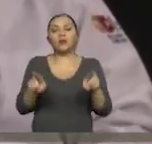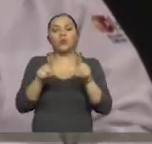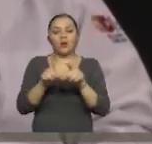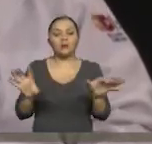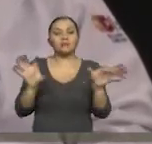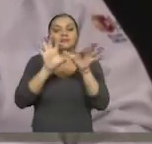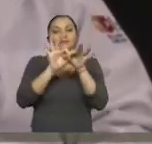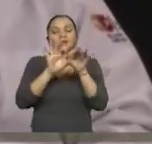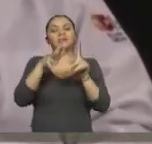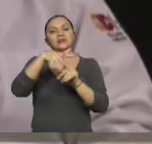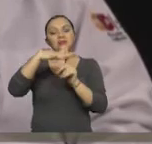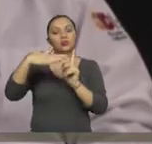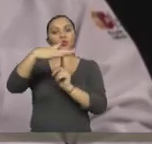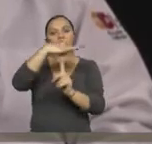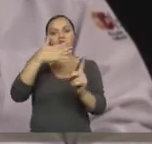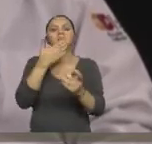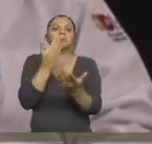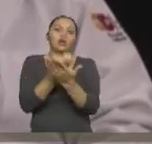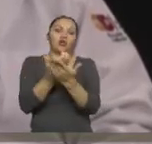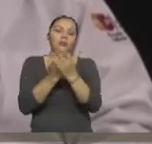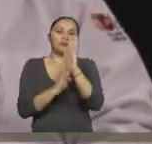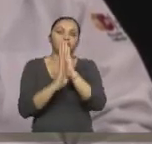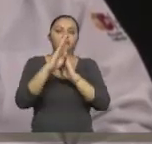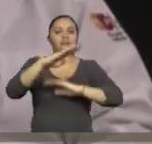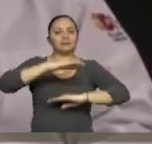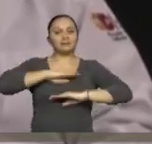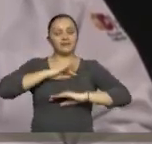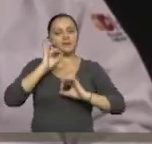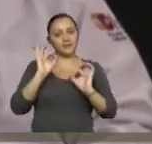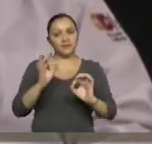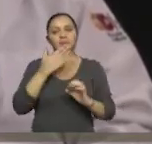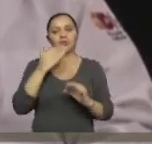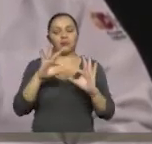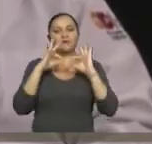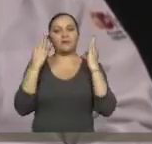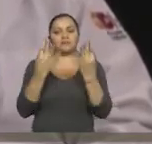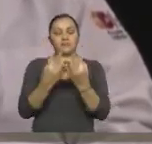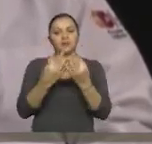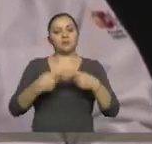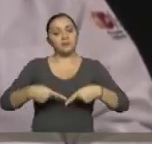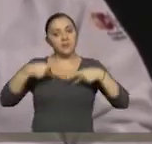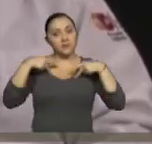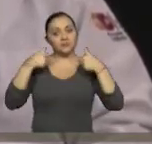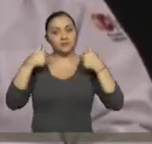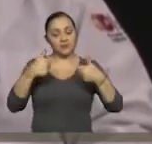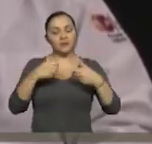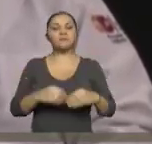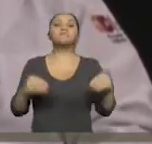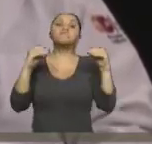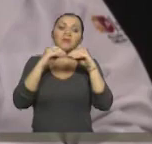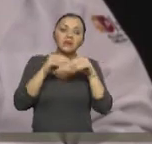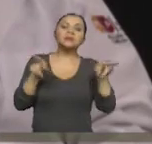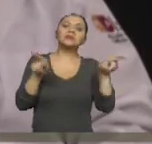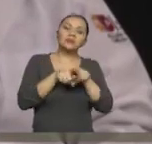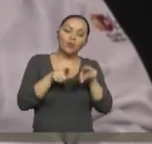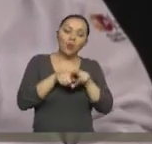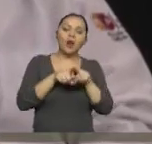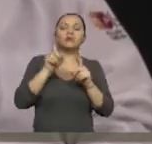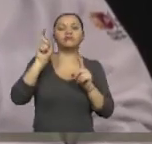mejorar la condición económica y la satisfacción de las necesidades familiares de subsistencia y también las de